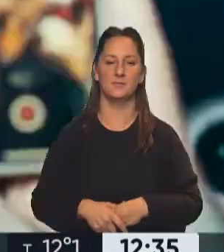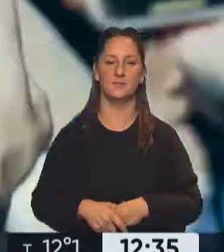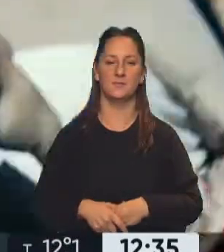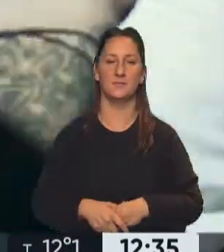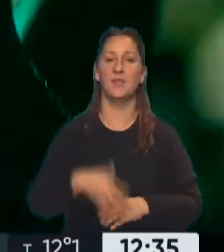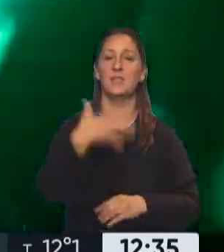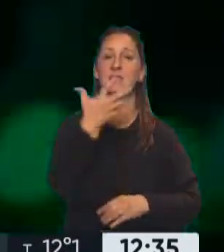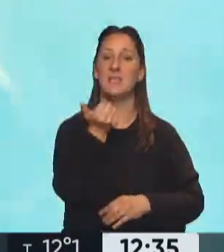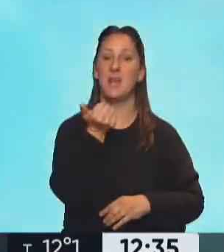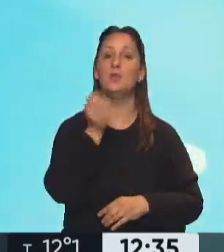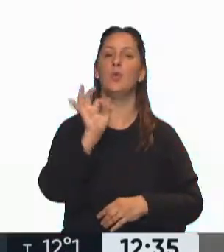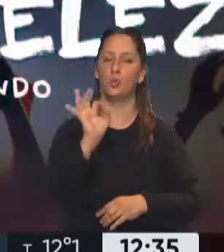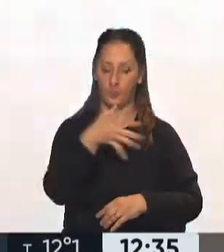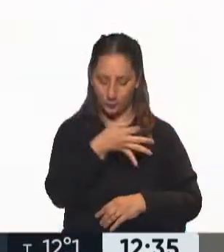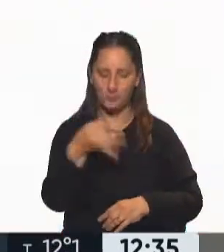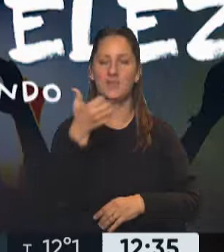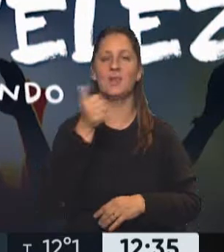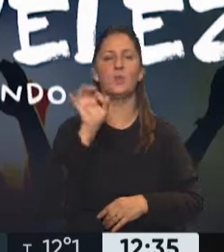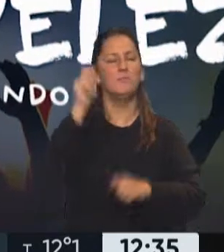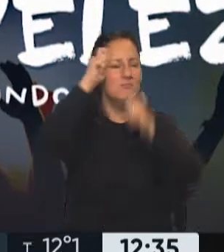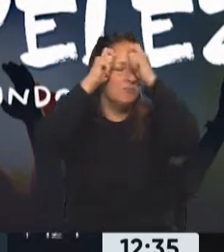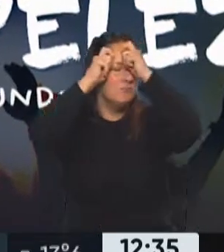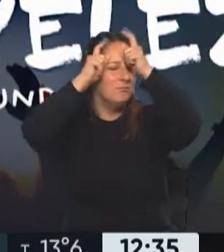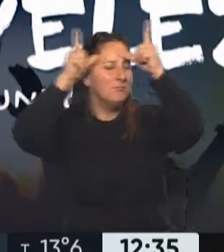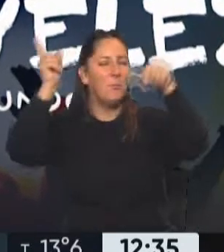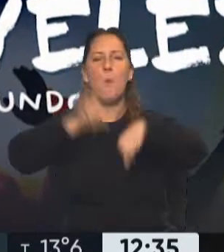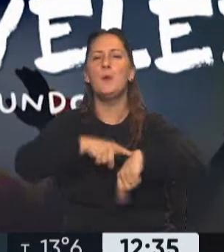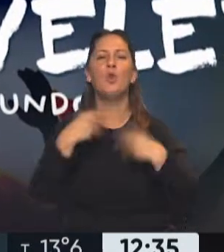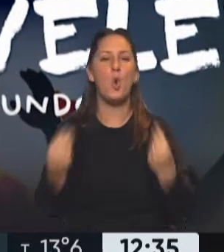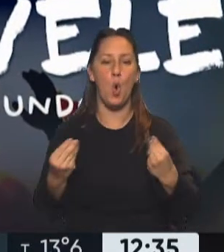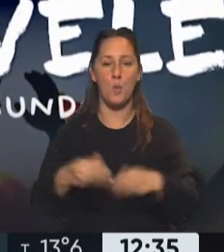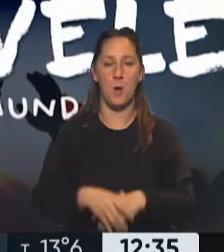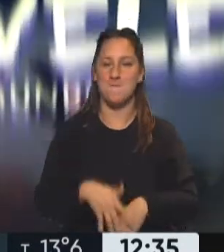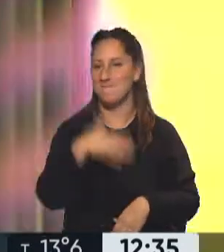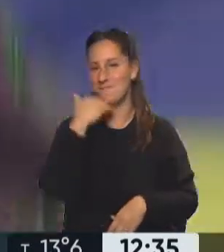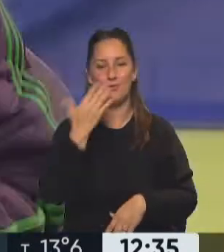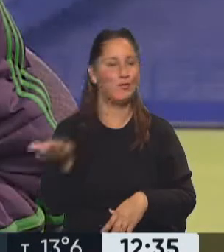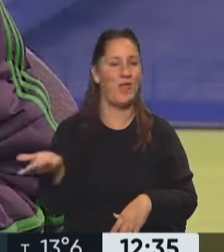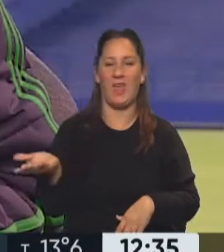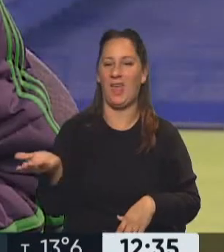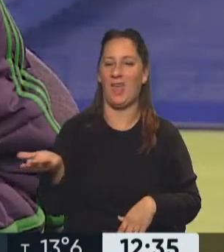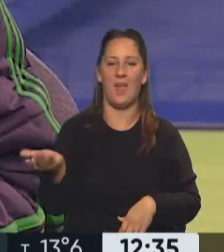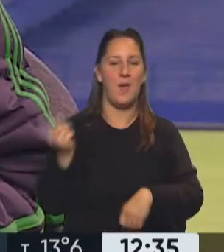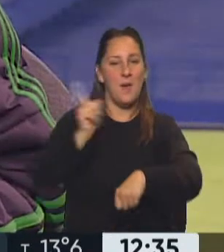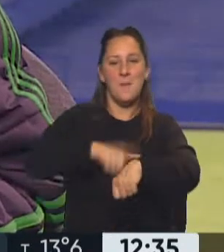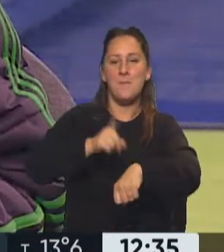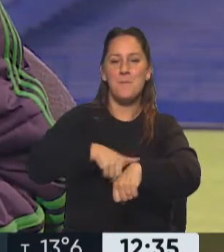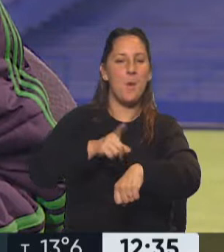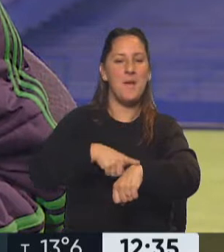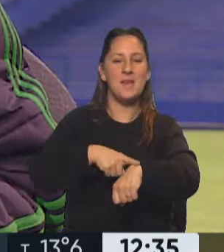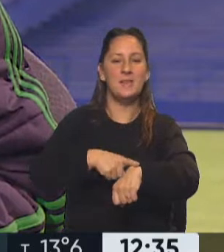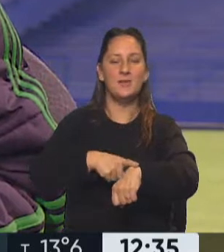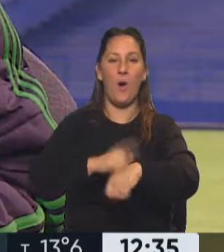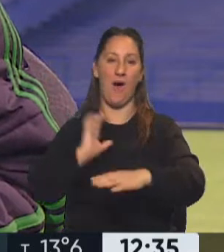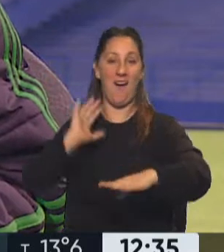6 de octubre. 6 de octubre. ¿Cómo te lo imaginás? No, no sé. Solo me imagino mucho el momento ese, la primera